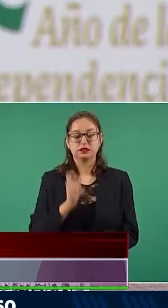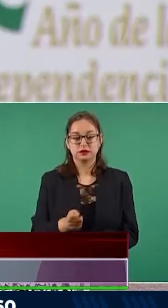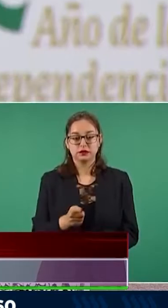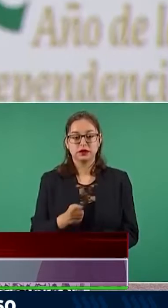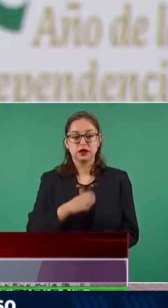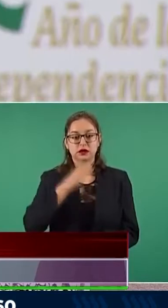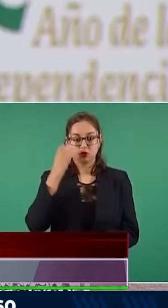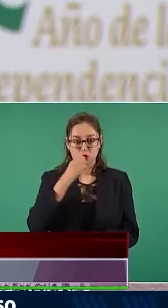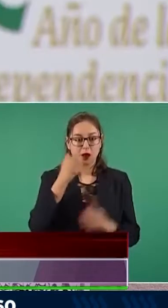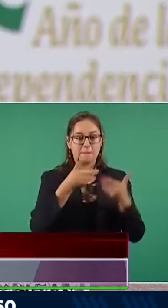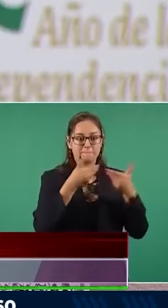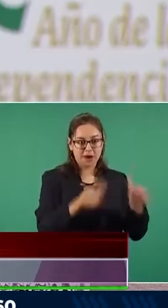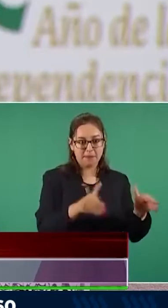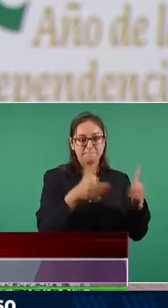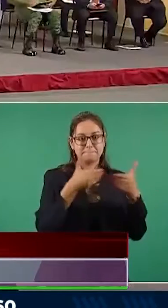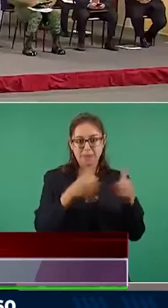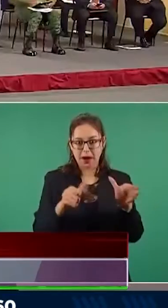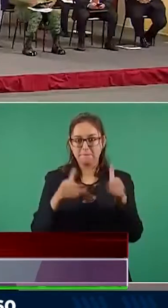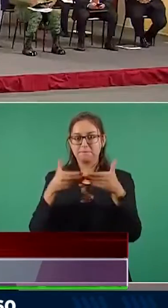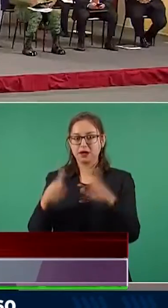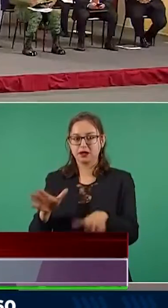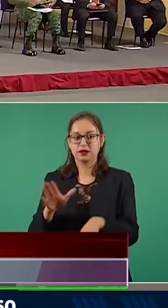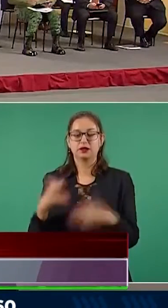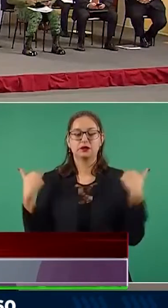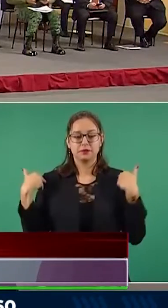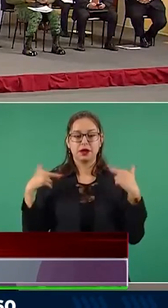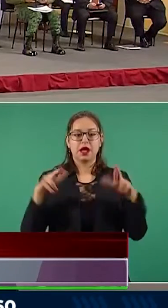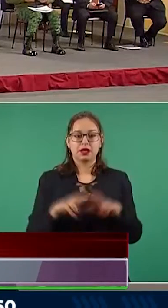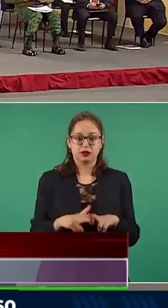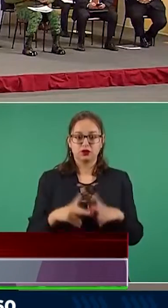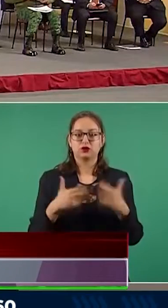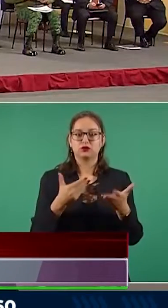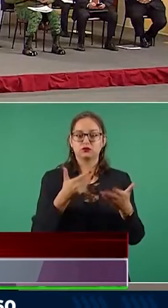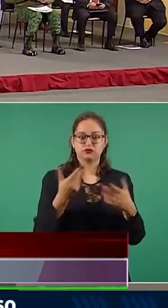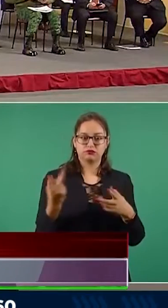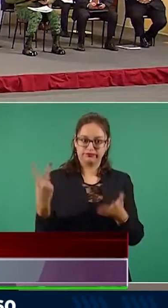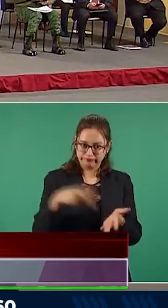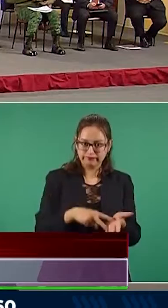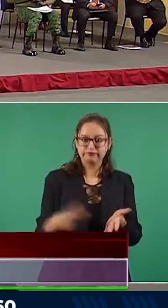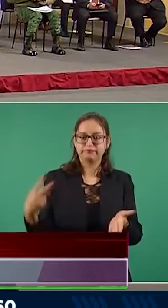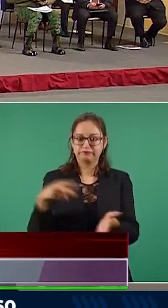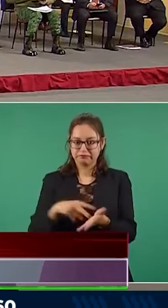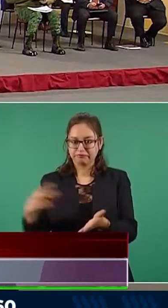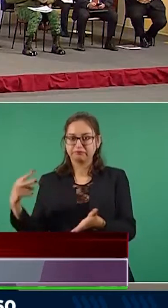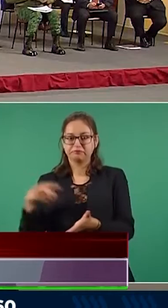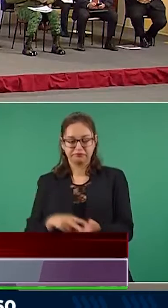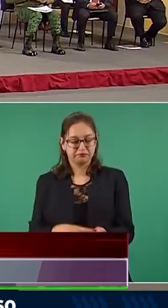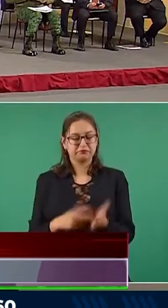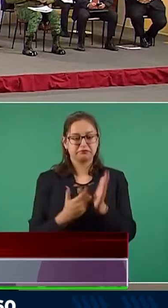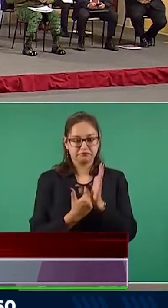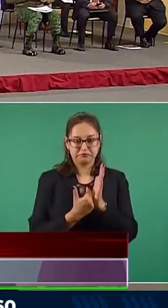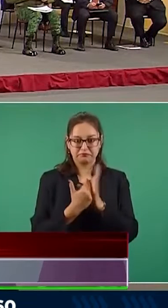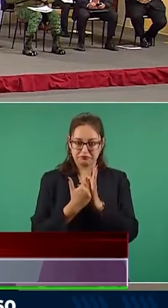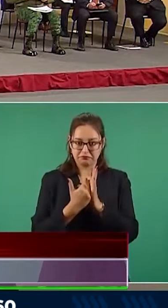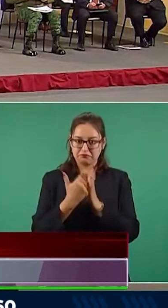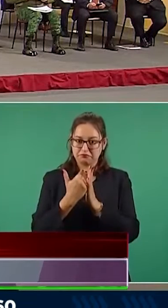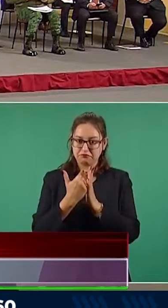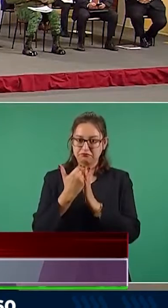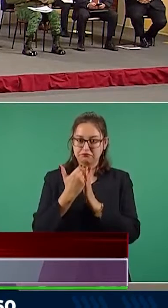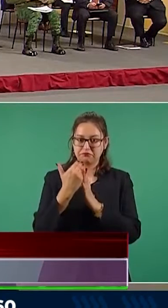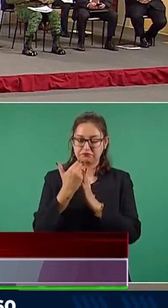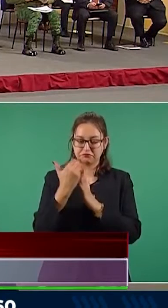el número de escuelas abiertas como el número de compañeros, trabajadores de la educación, así como de las